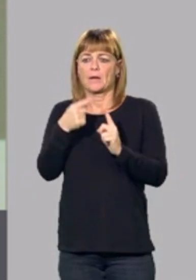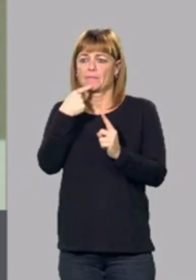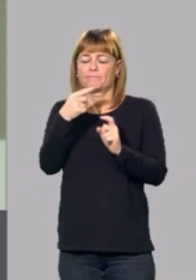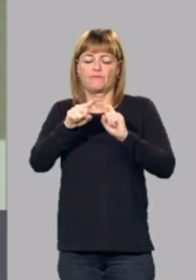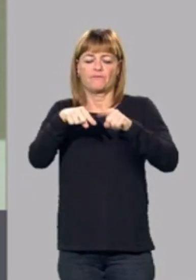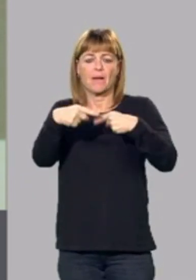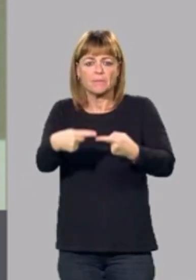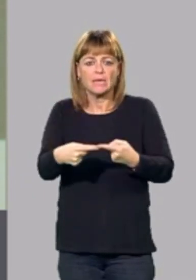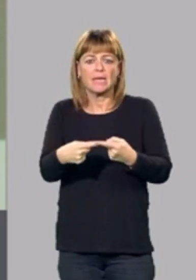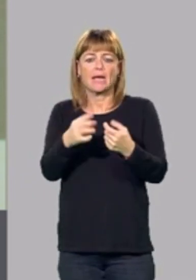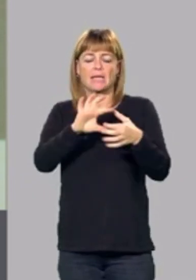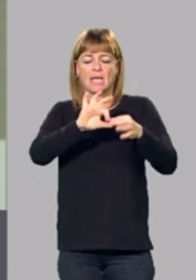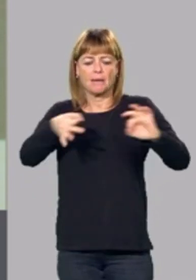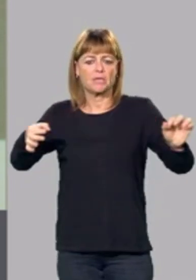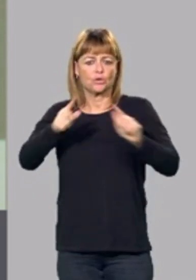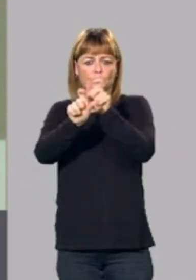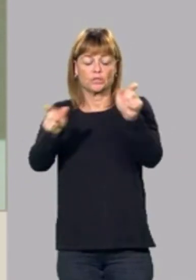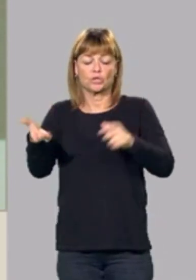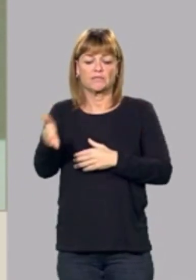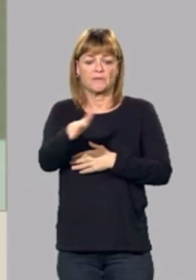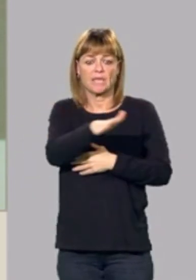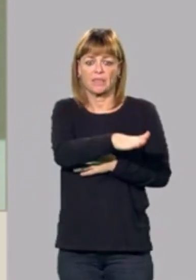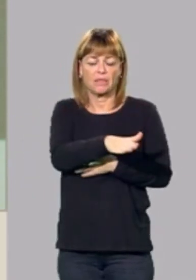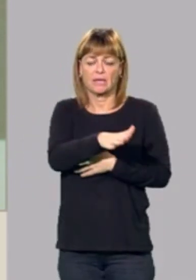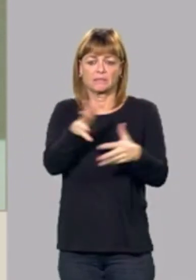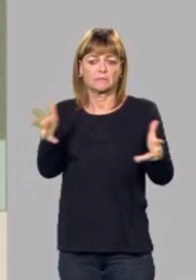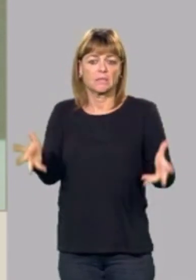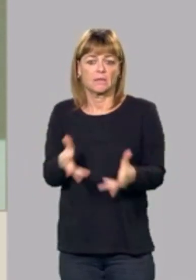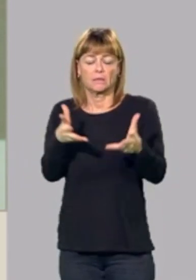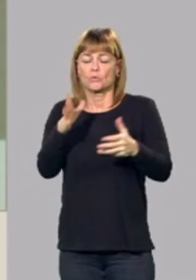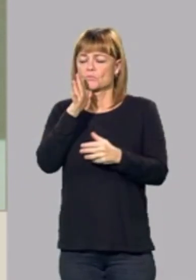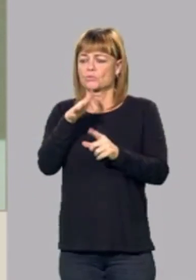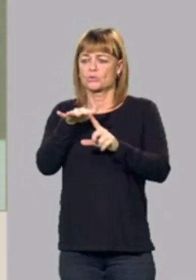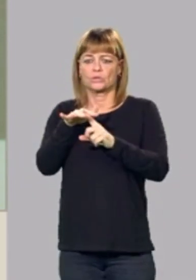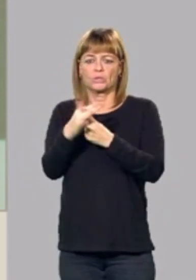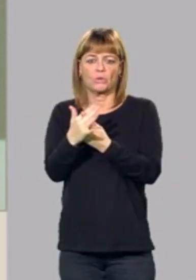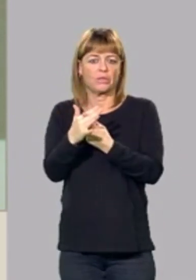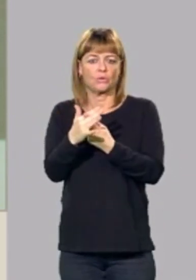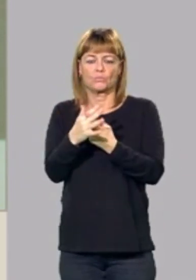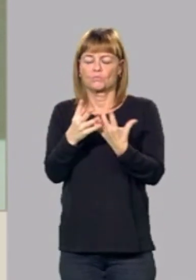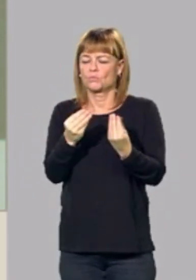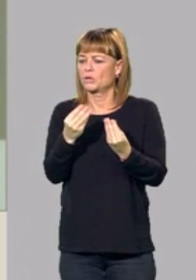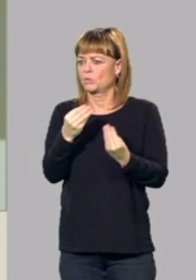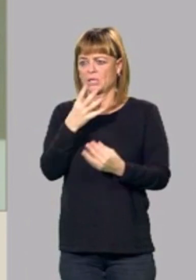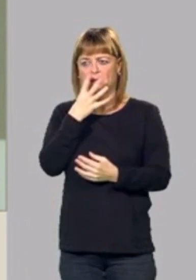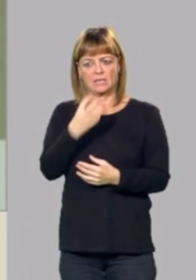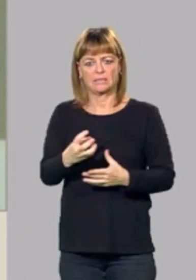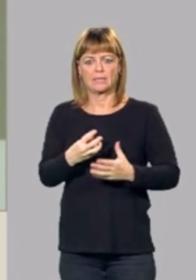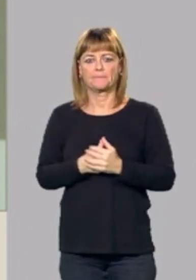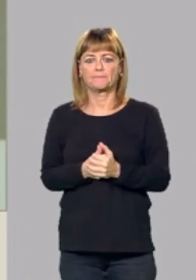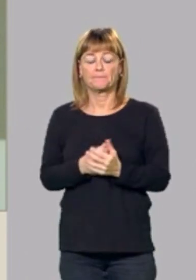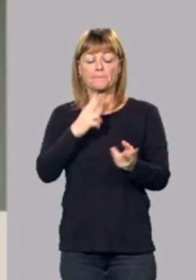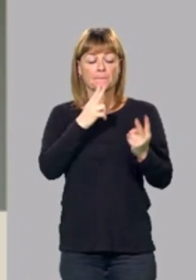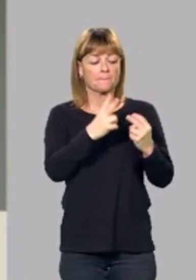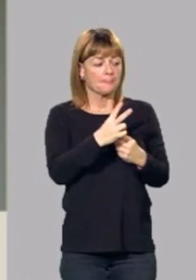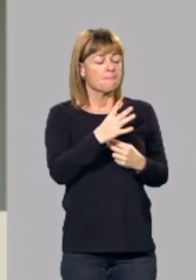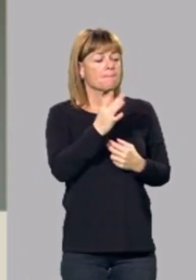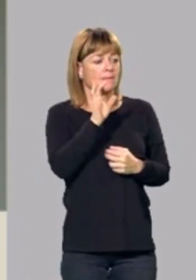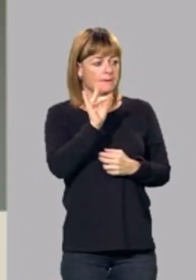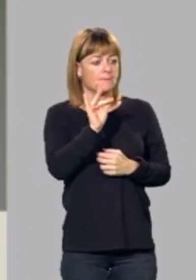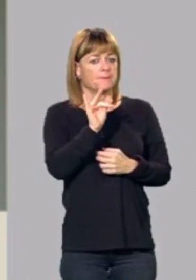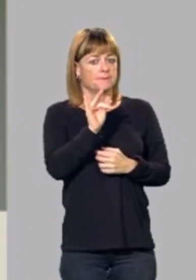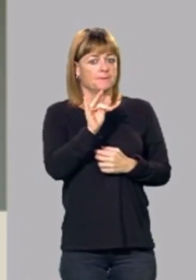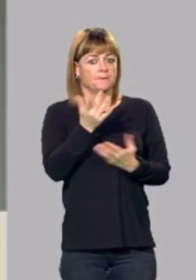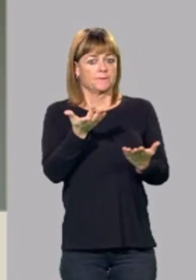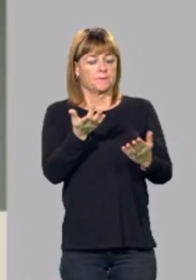Los de las personas fallecidas, porque como decía, es una situación muy triste. Sí que se paralizaban un poco las